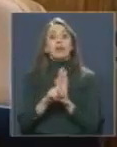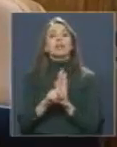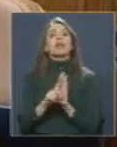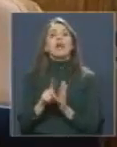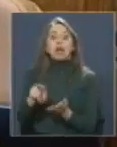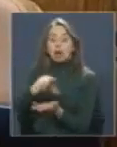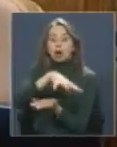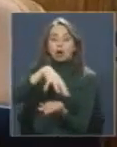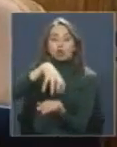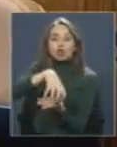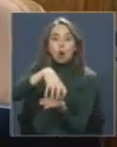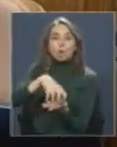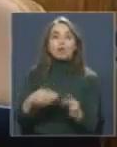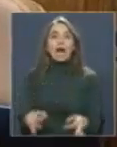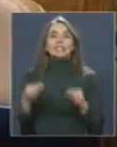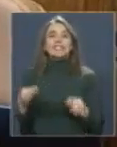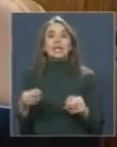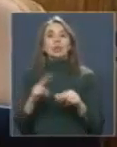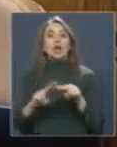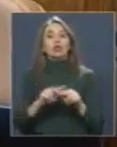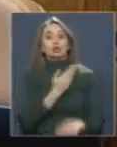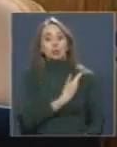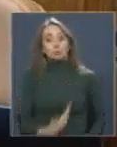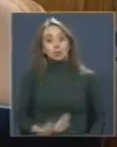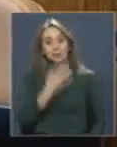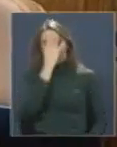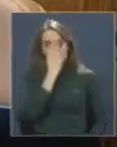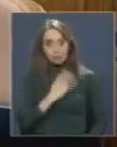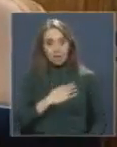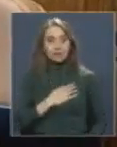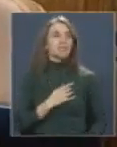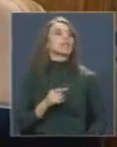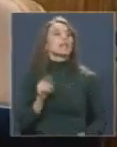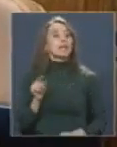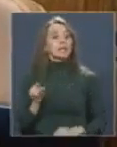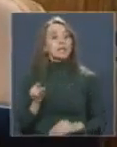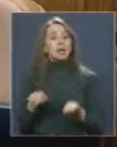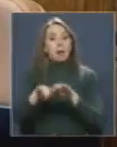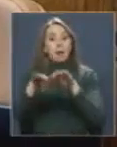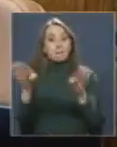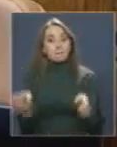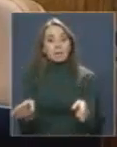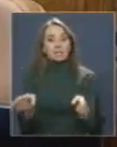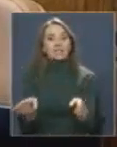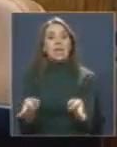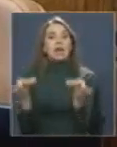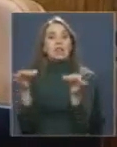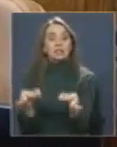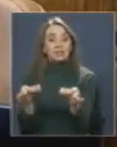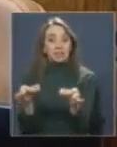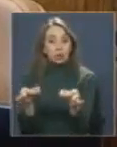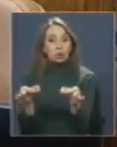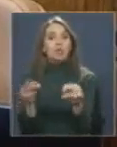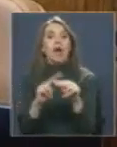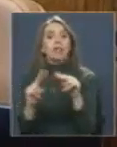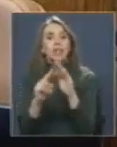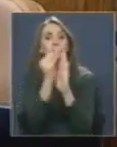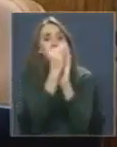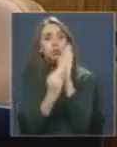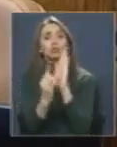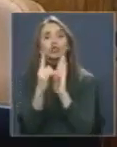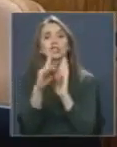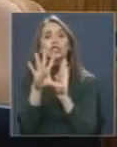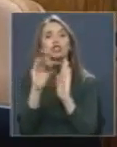Y que se aplique una de las 150 conclusiones de la Mesa de Seguridad, en el sentido